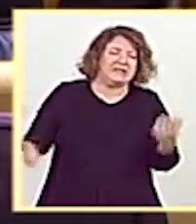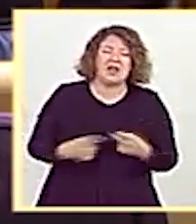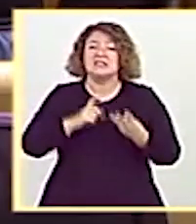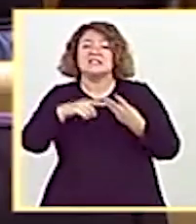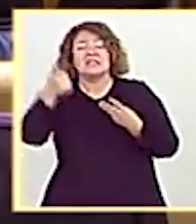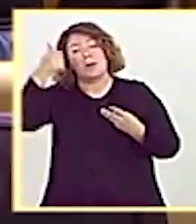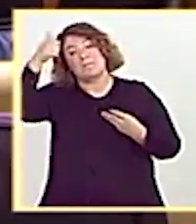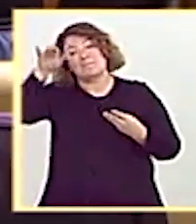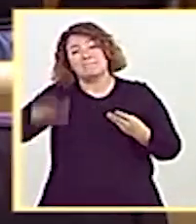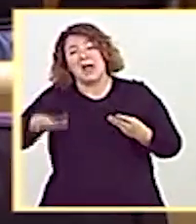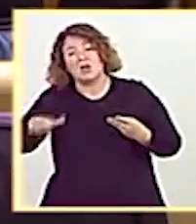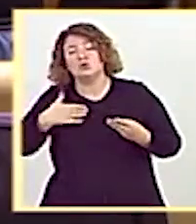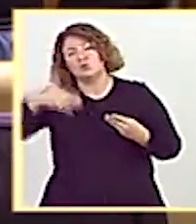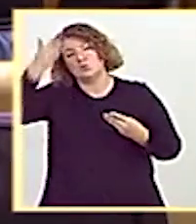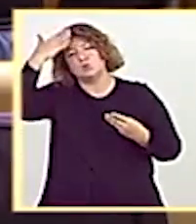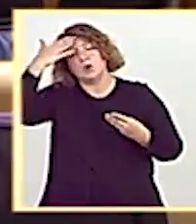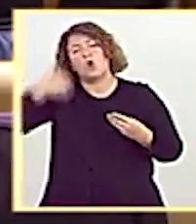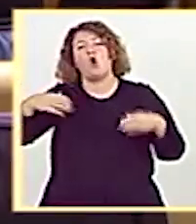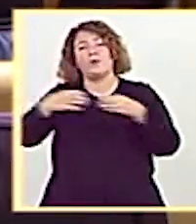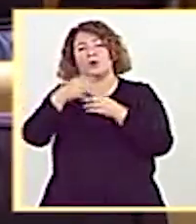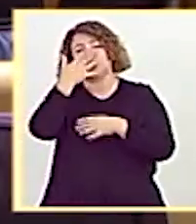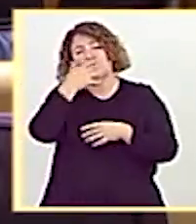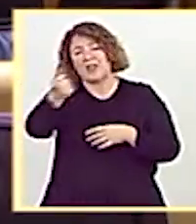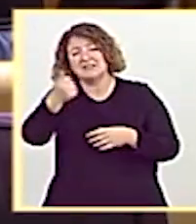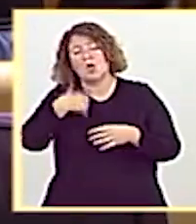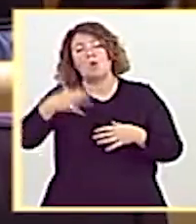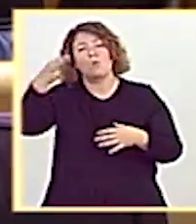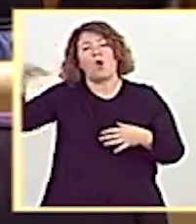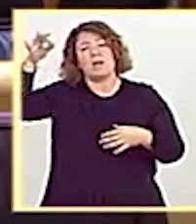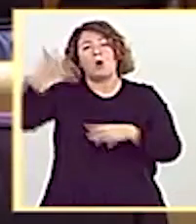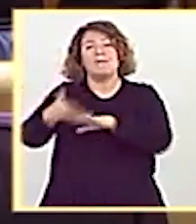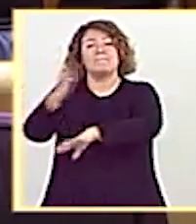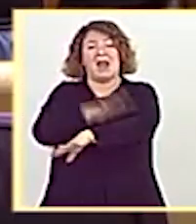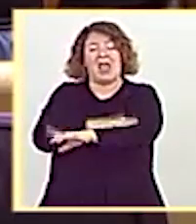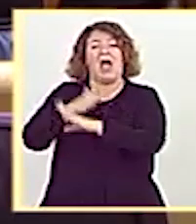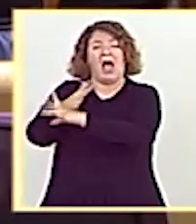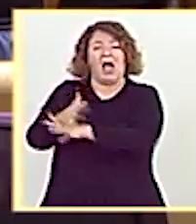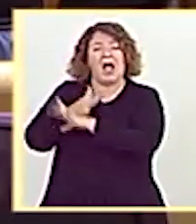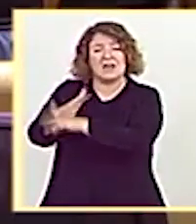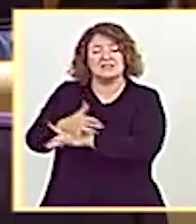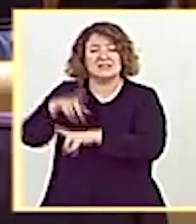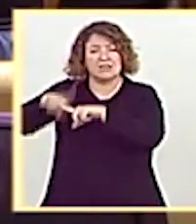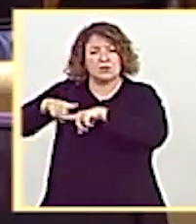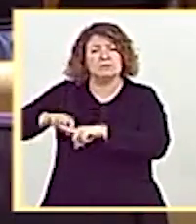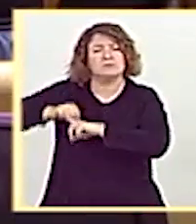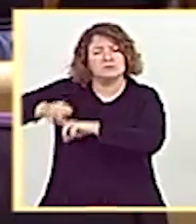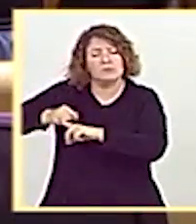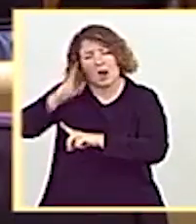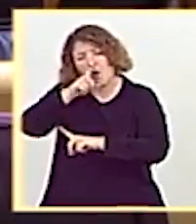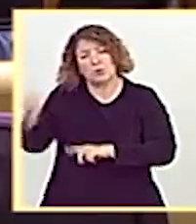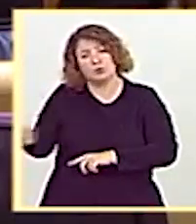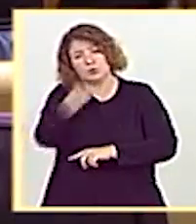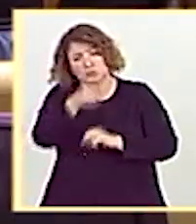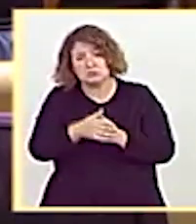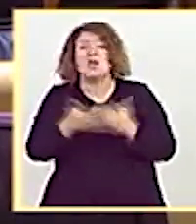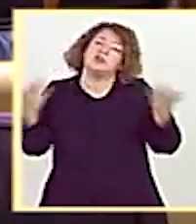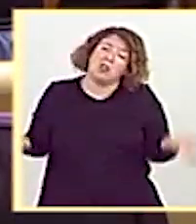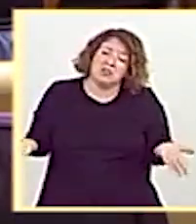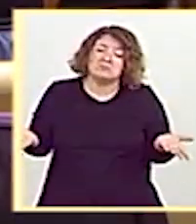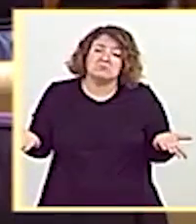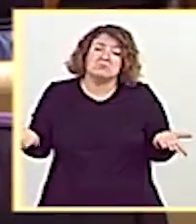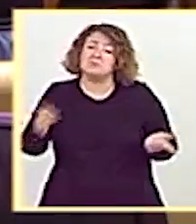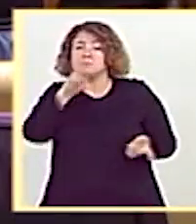menor tutelada por el gobierno del Partido Socialista y de Podemos en Baleares, sufres agresiones sexuales y te fuerzan a prostituirse, entonces